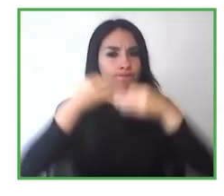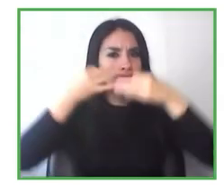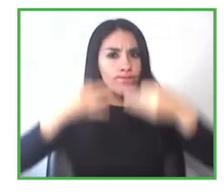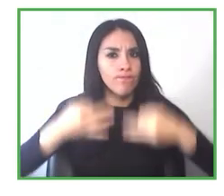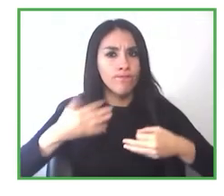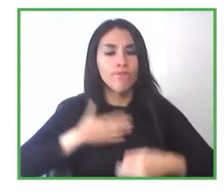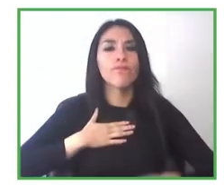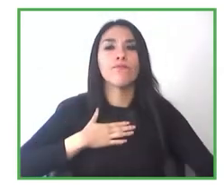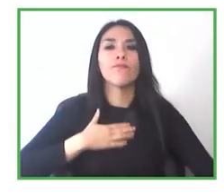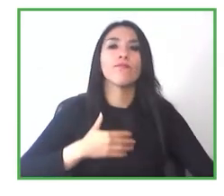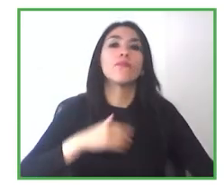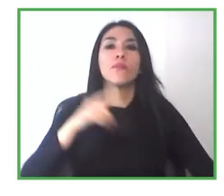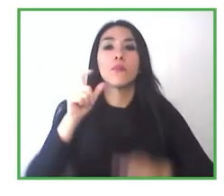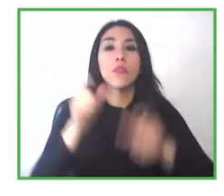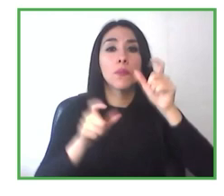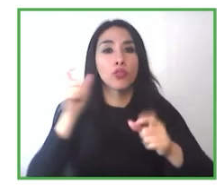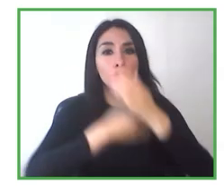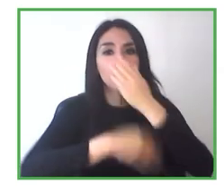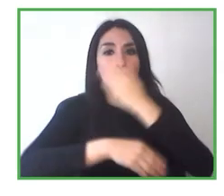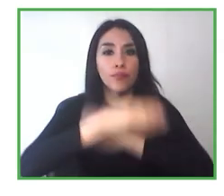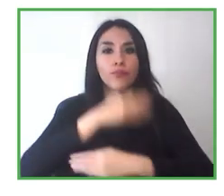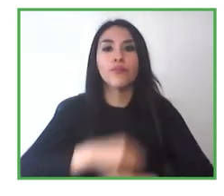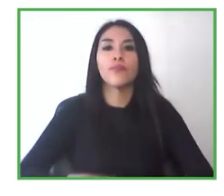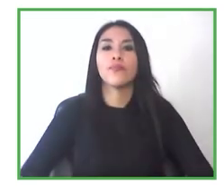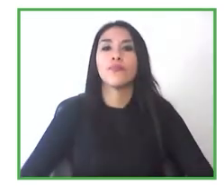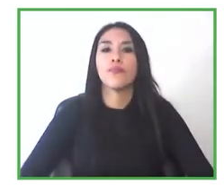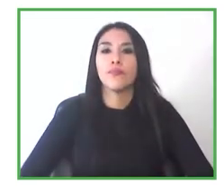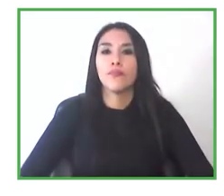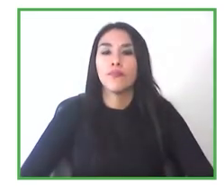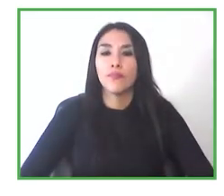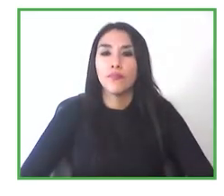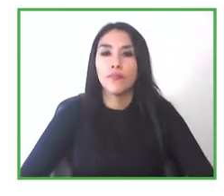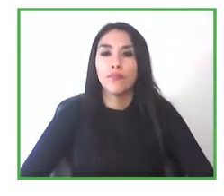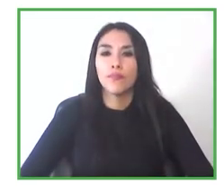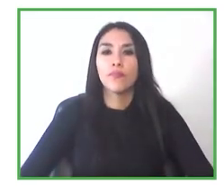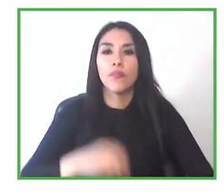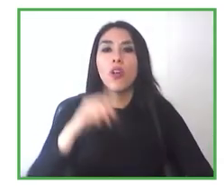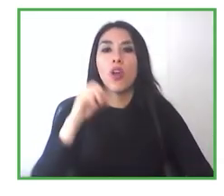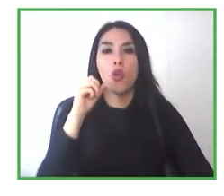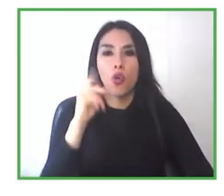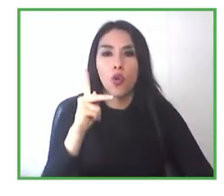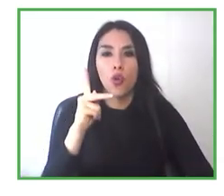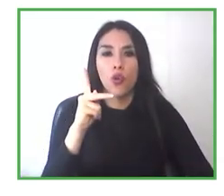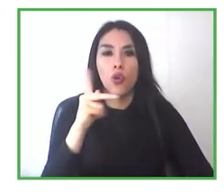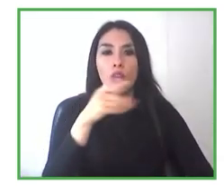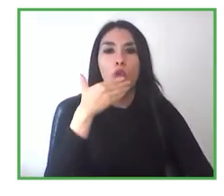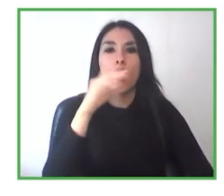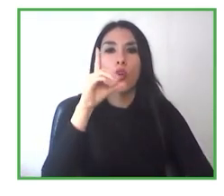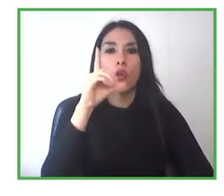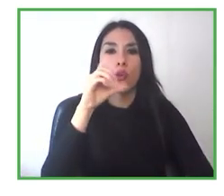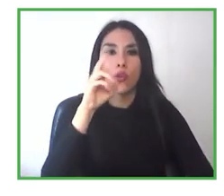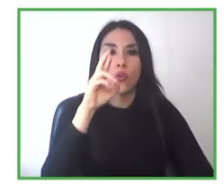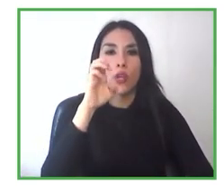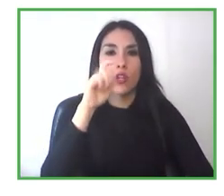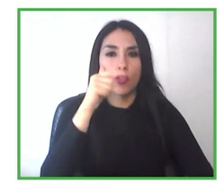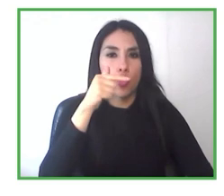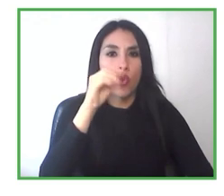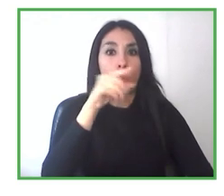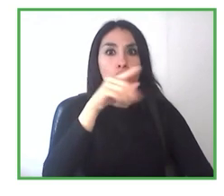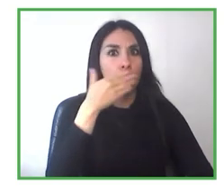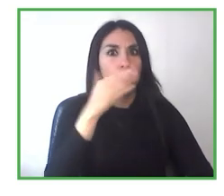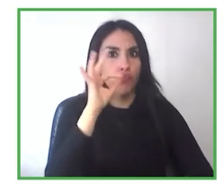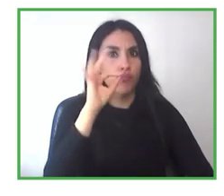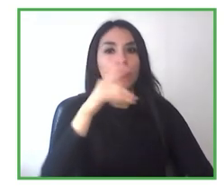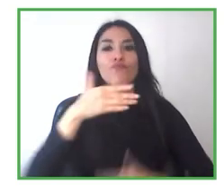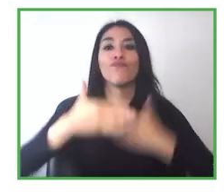Sí, Loreto, yo te doy un poquito de respuesta a eso. Nuestro proceso de seguimiento, nosotros lo planteamos de al menos